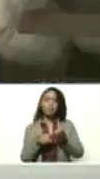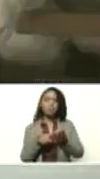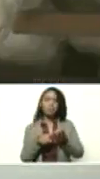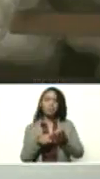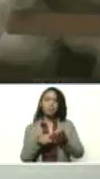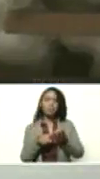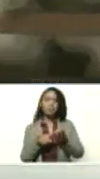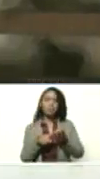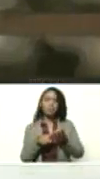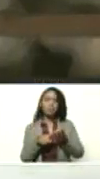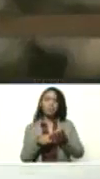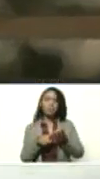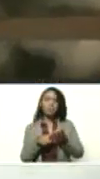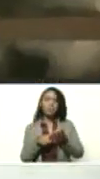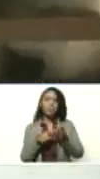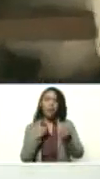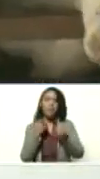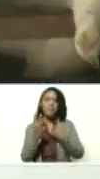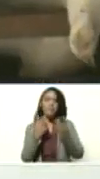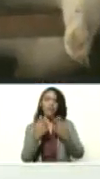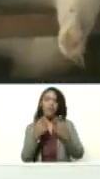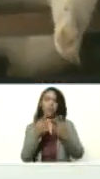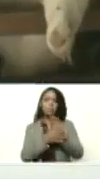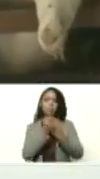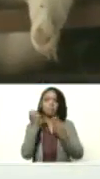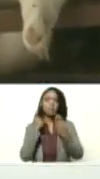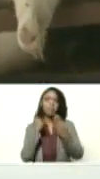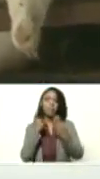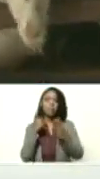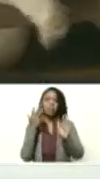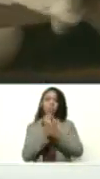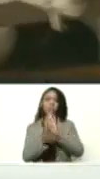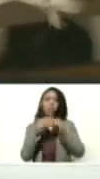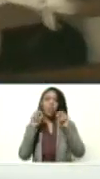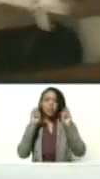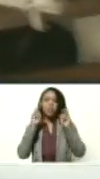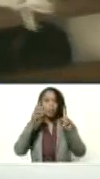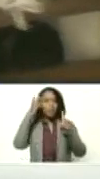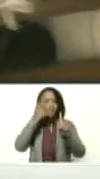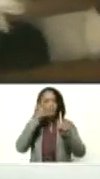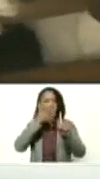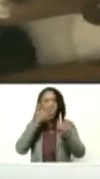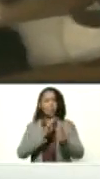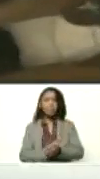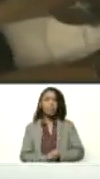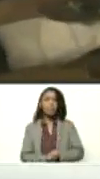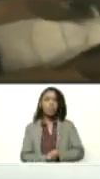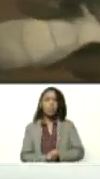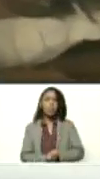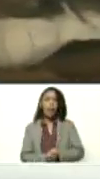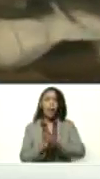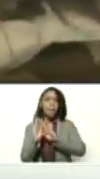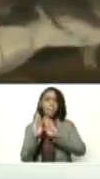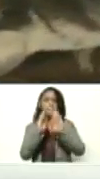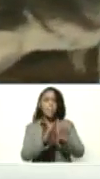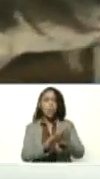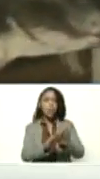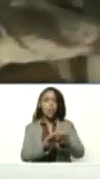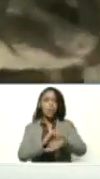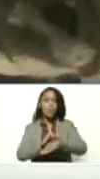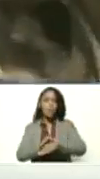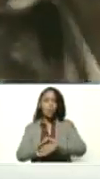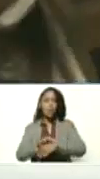las ferias? Pero sobre todo lo que tiene que ver con formación, apoyo médico